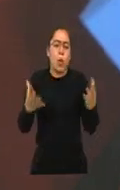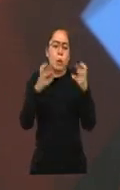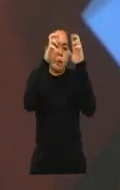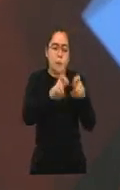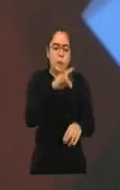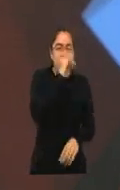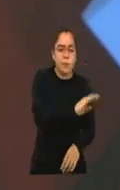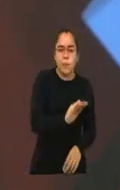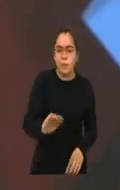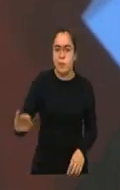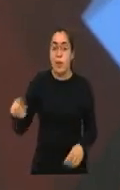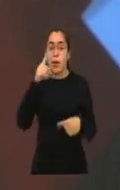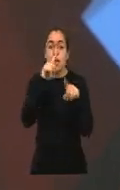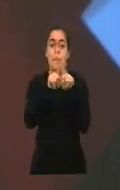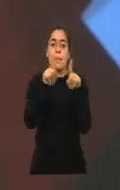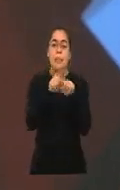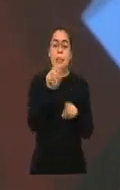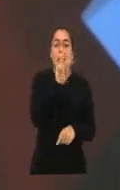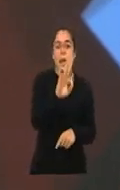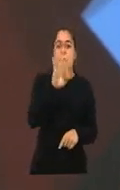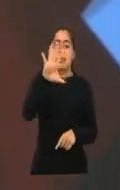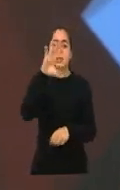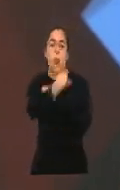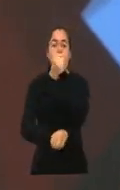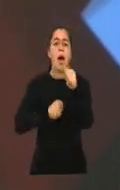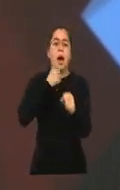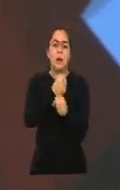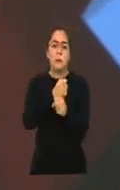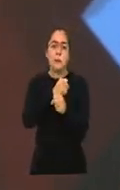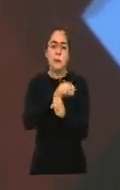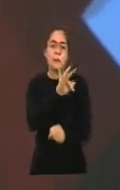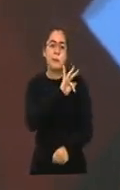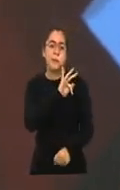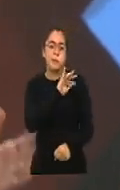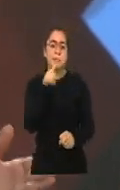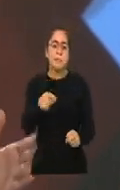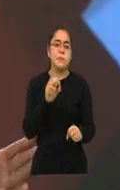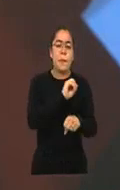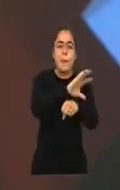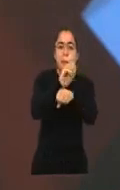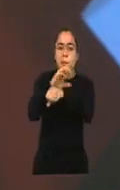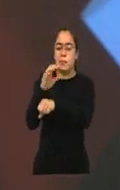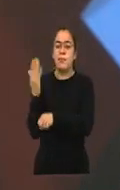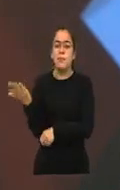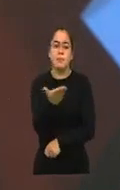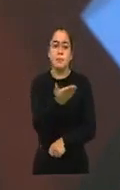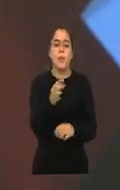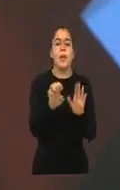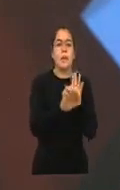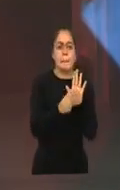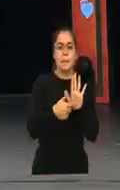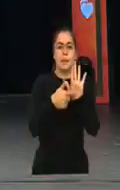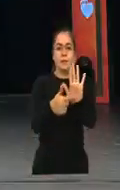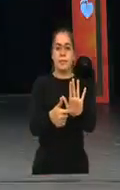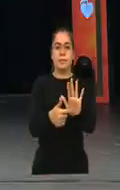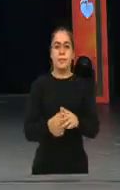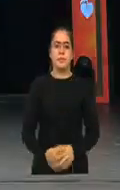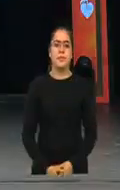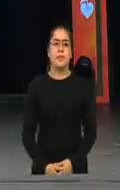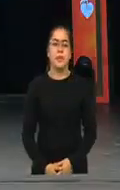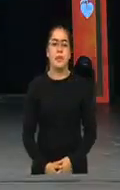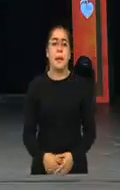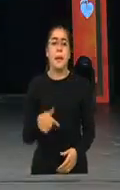y sumamos 35 años llevando este mensaje con ejemplo. Acá acá sobran las palabras, acá están los